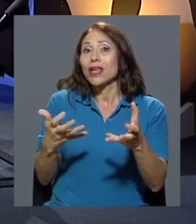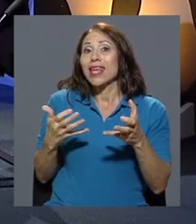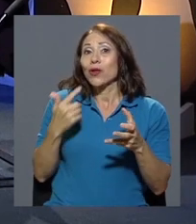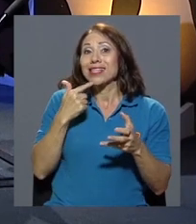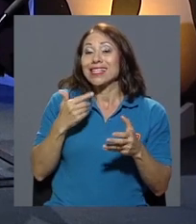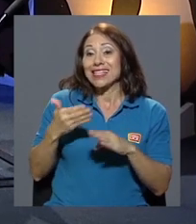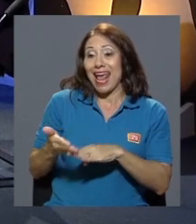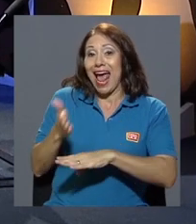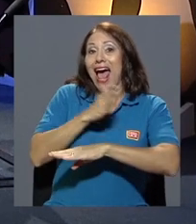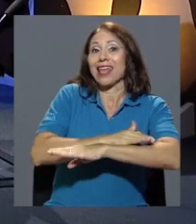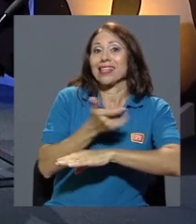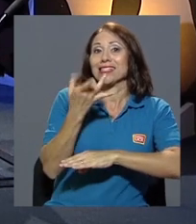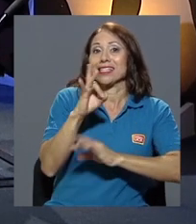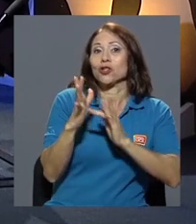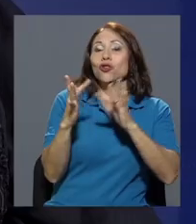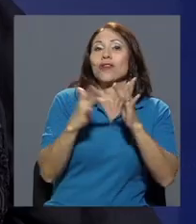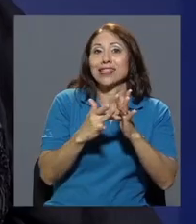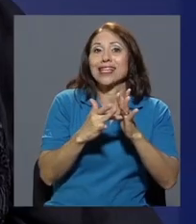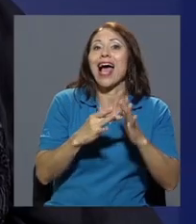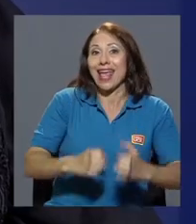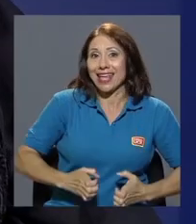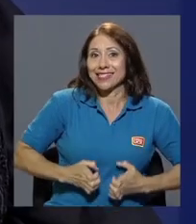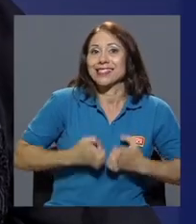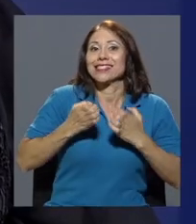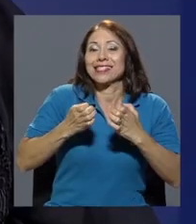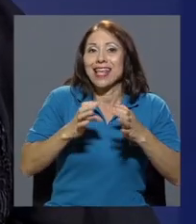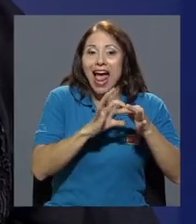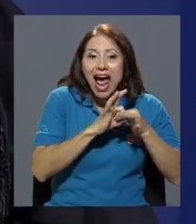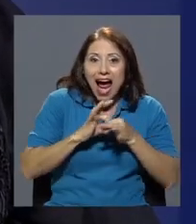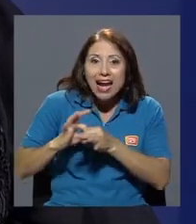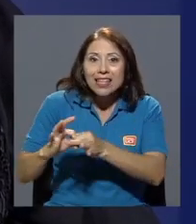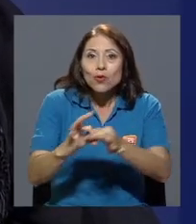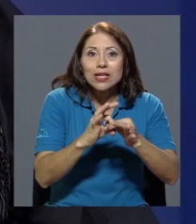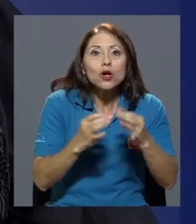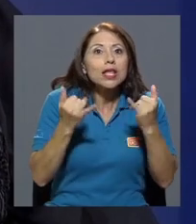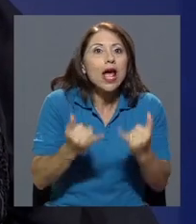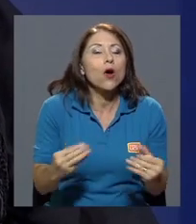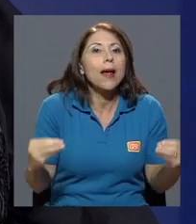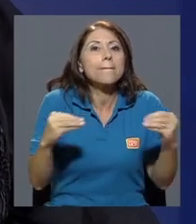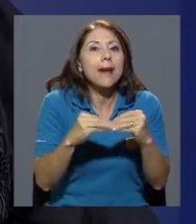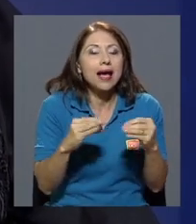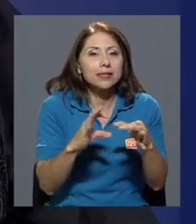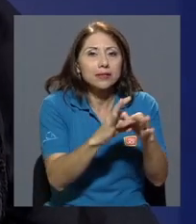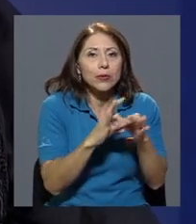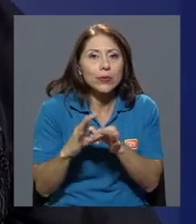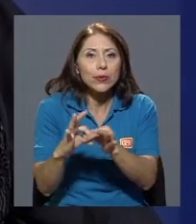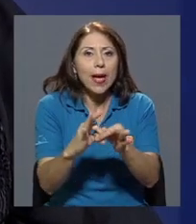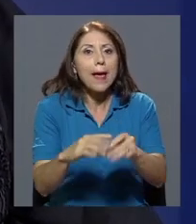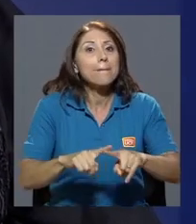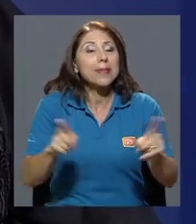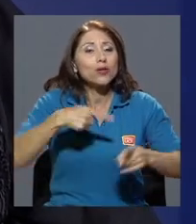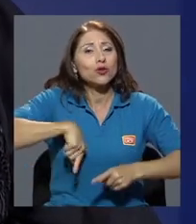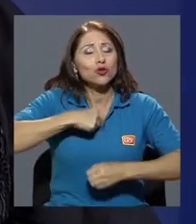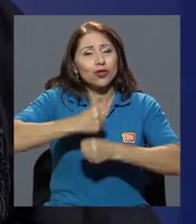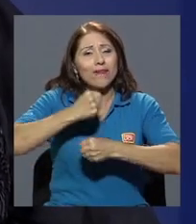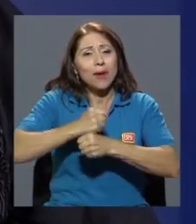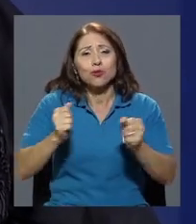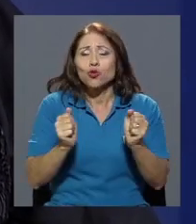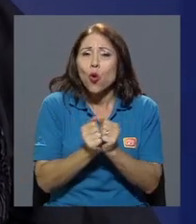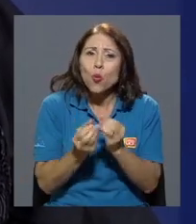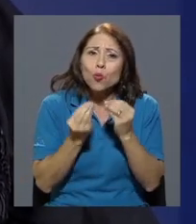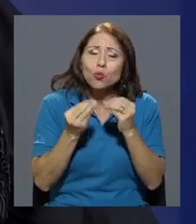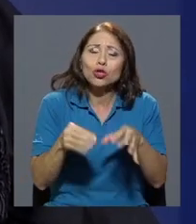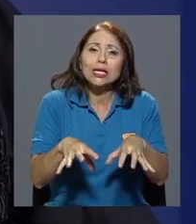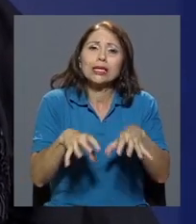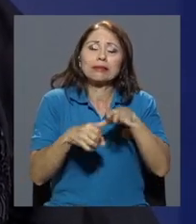antes del 18 de abril y ahora hay una articulación mayor. Sin embargo, la represión con la que trabajamos,